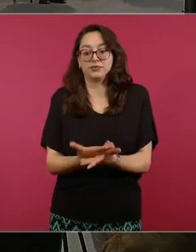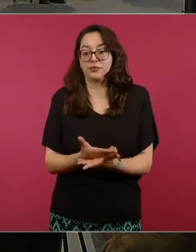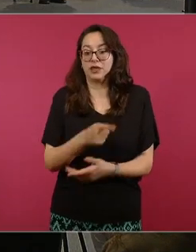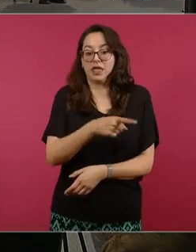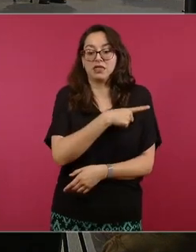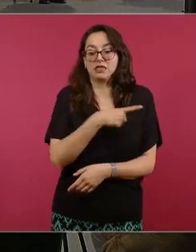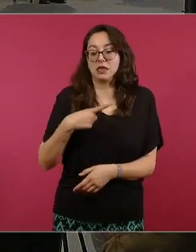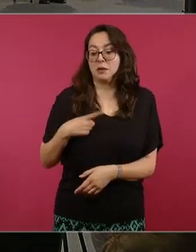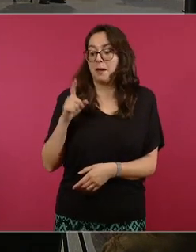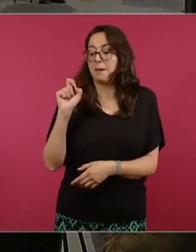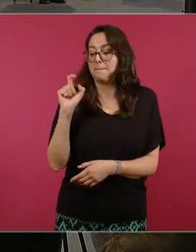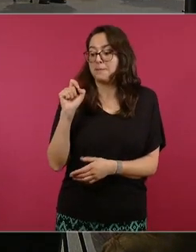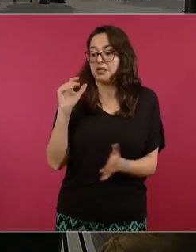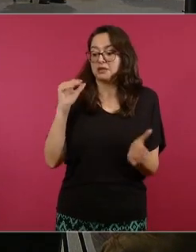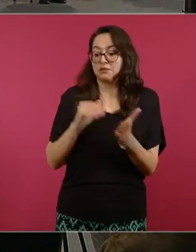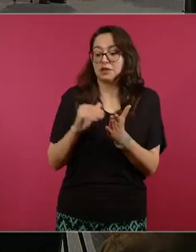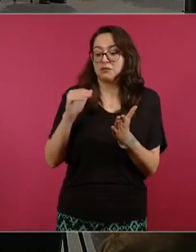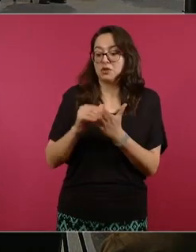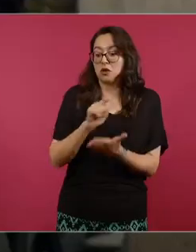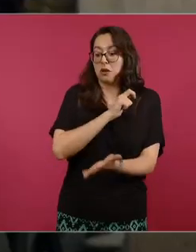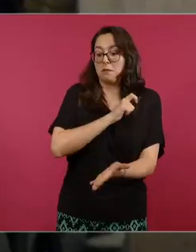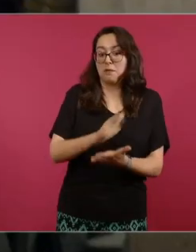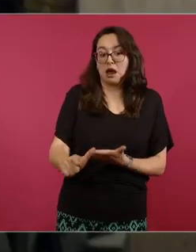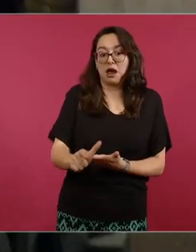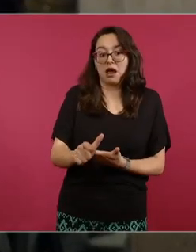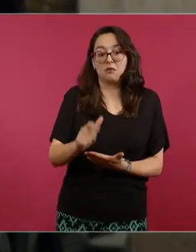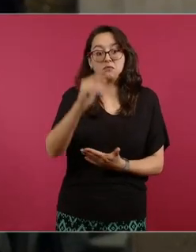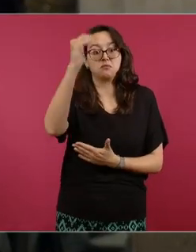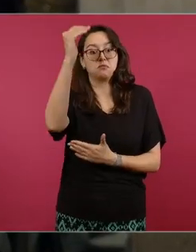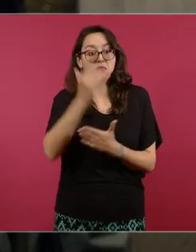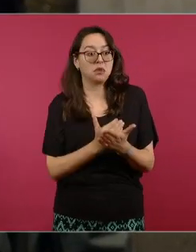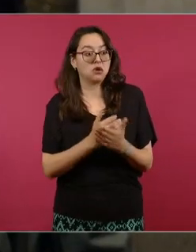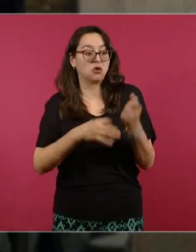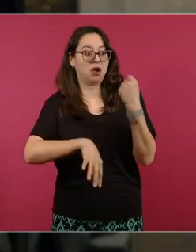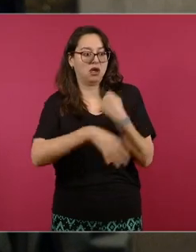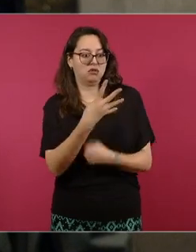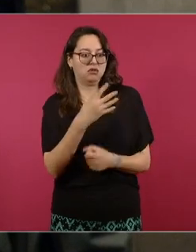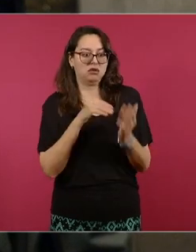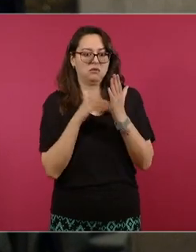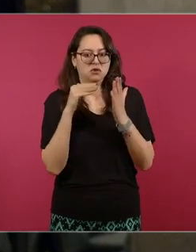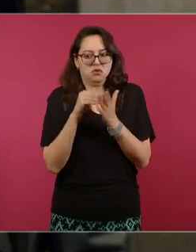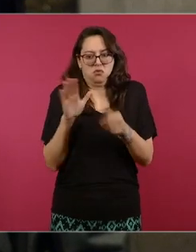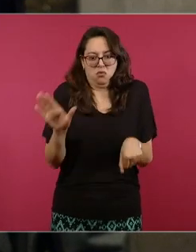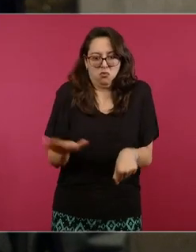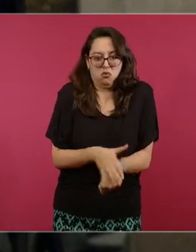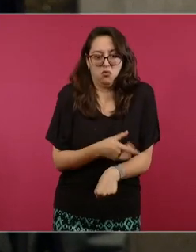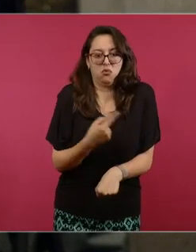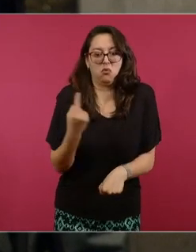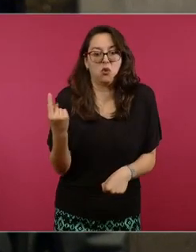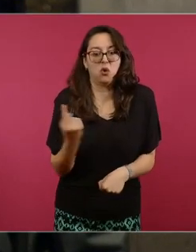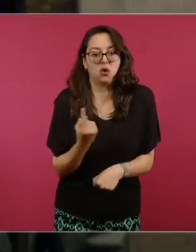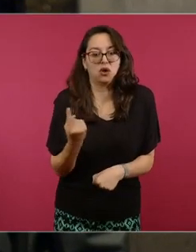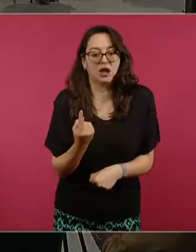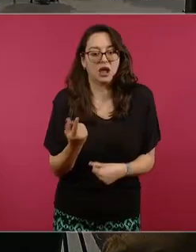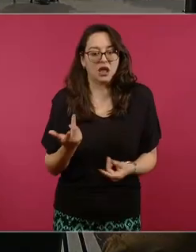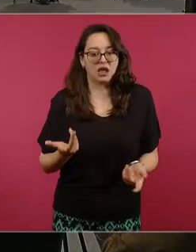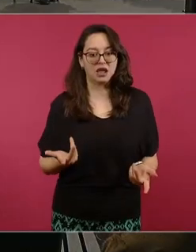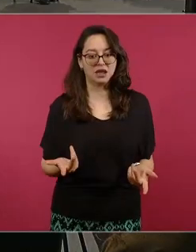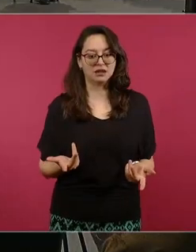a 14 qué fue lo que pasó